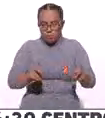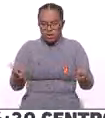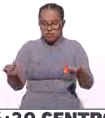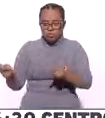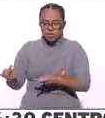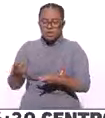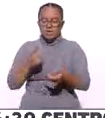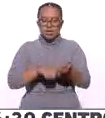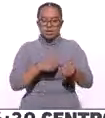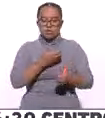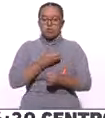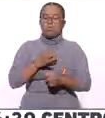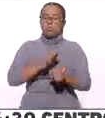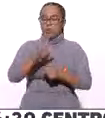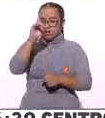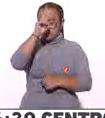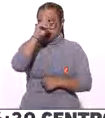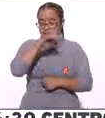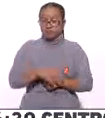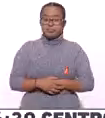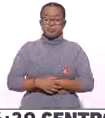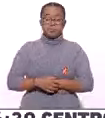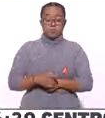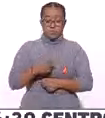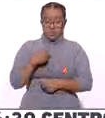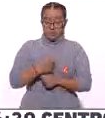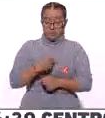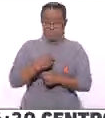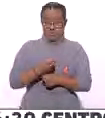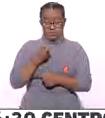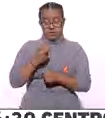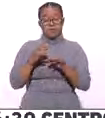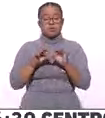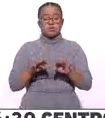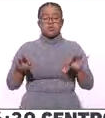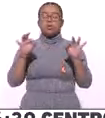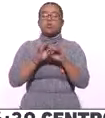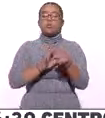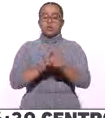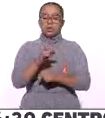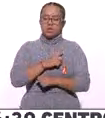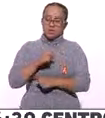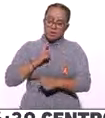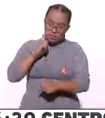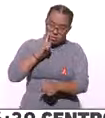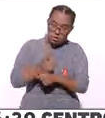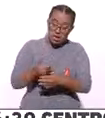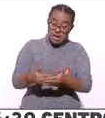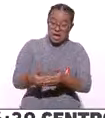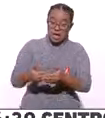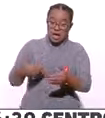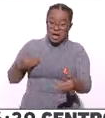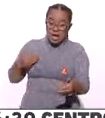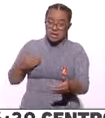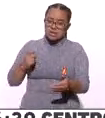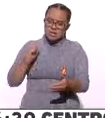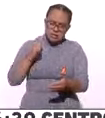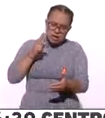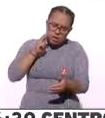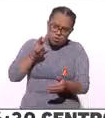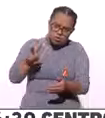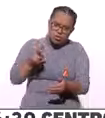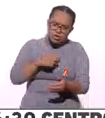el centro histórico? Bueno, en primer término y me parece fundamental que identifiquen antes de consumir cualquier cosa,